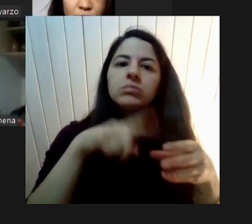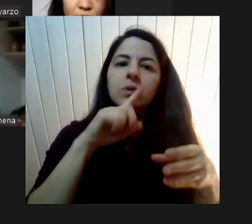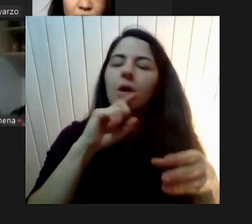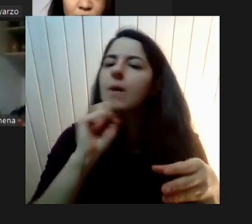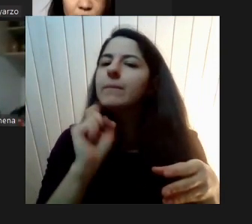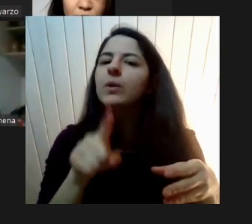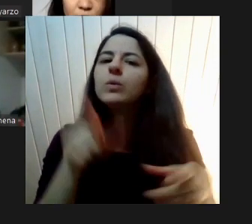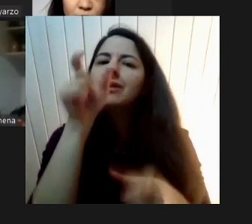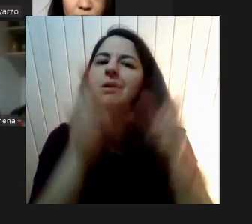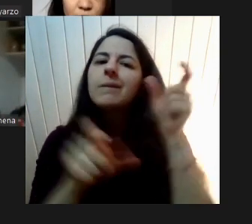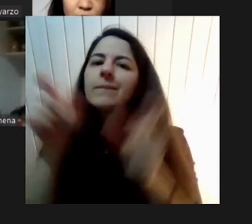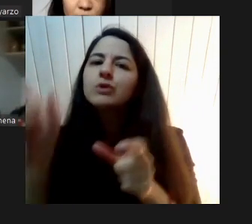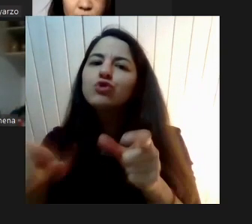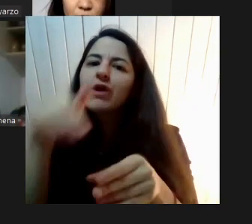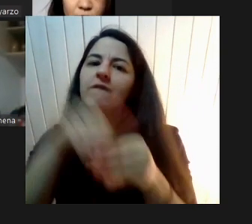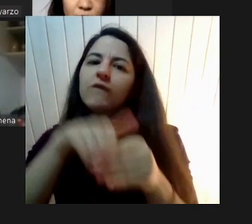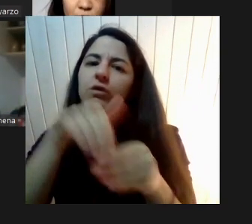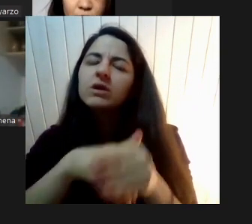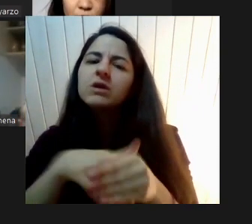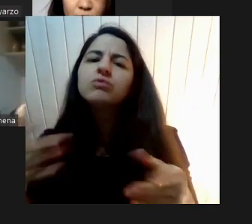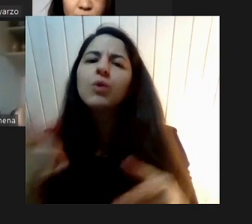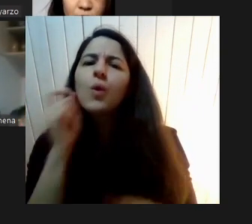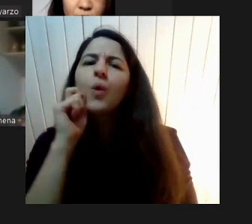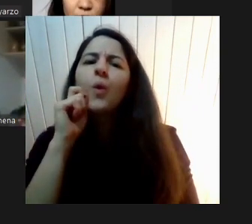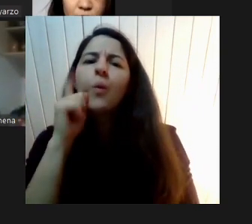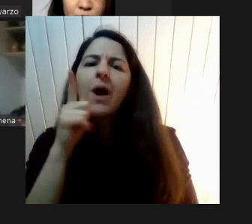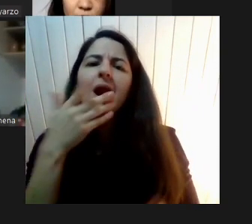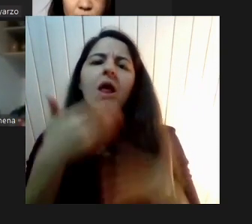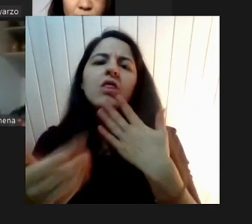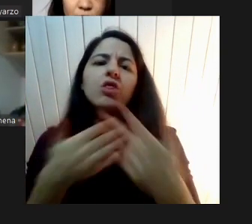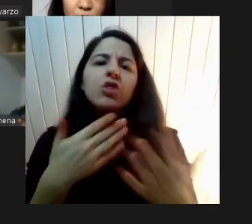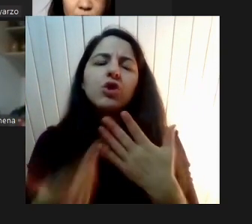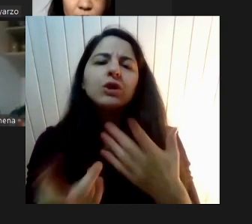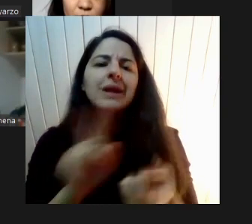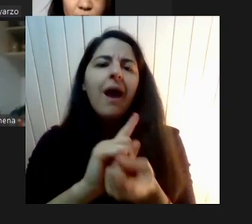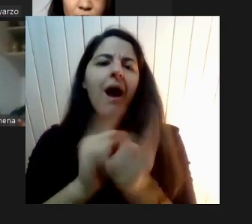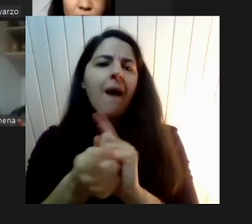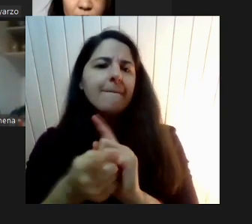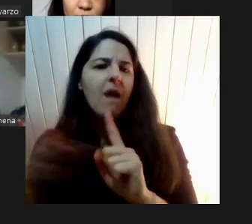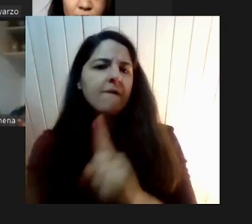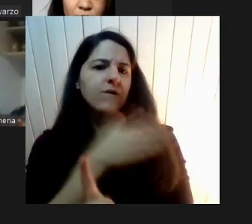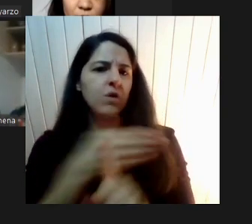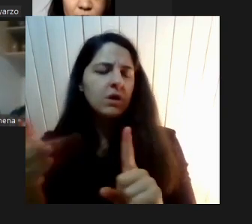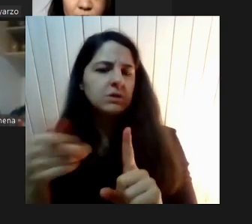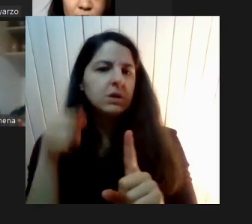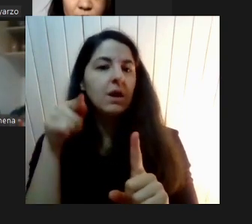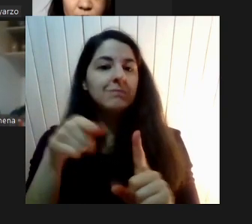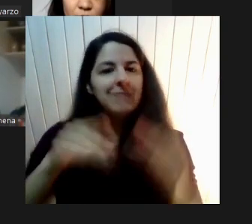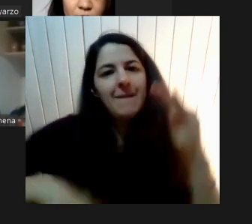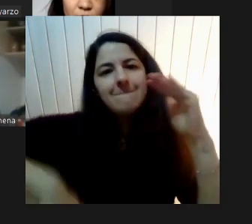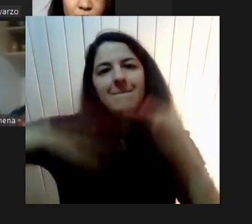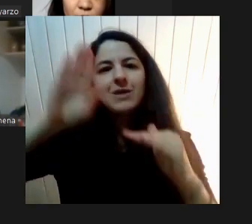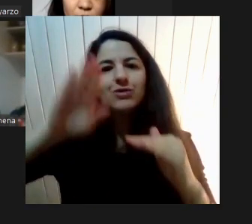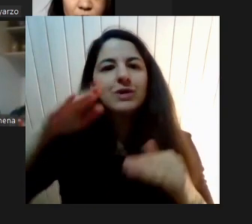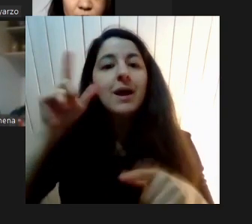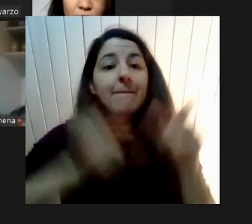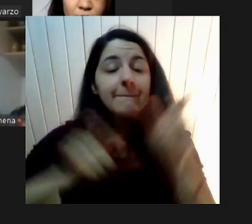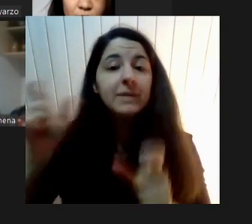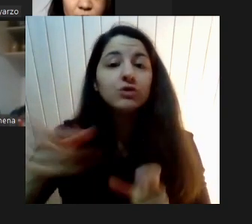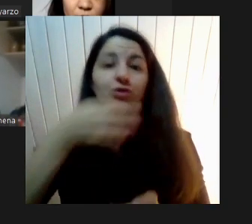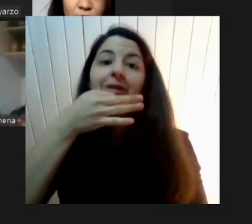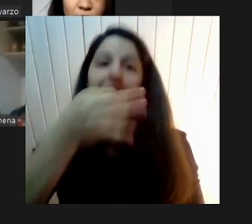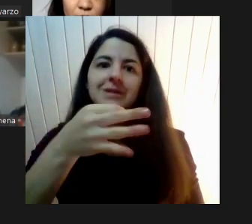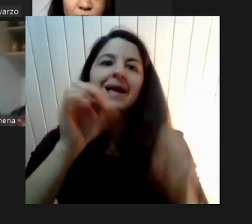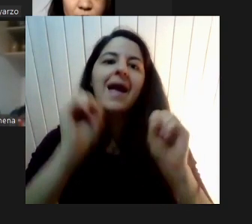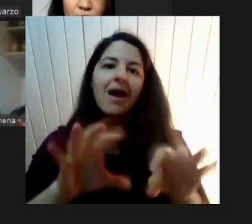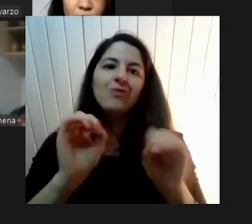Y la mayoría De las personas Contesta Que es a través De la educación El punto es Que lo que Nosotros hemos podido ver Que la educación No está preparada No